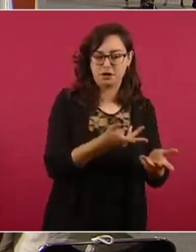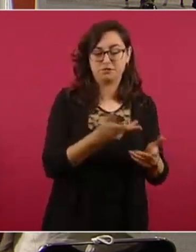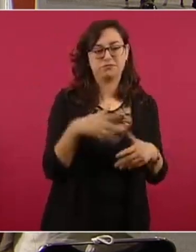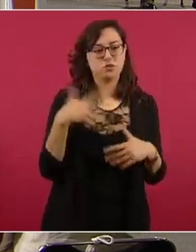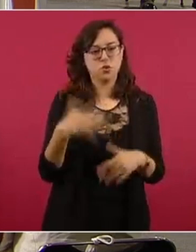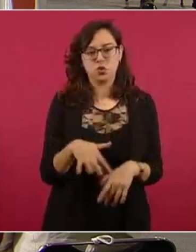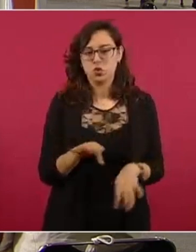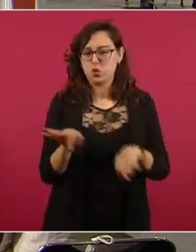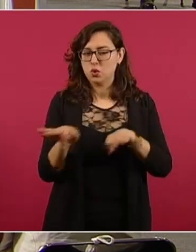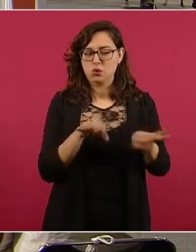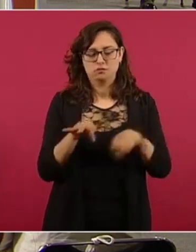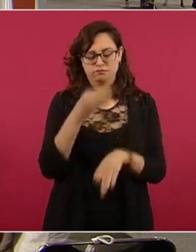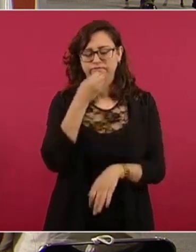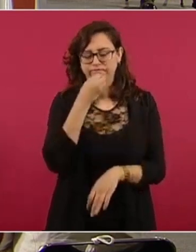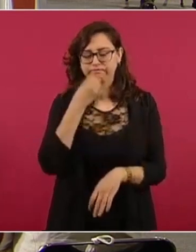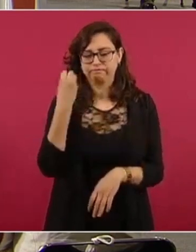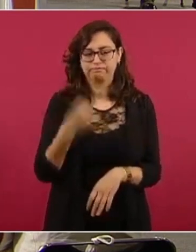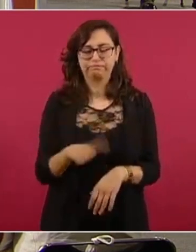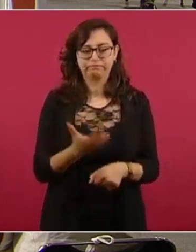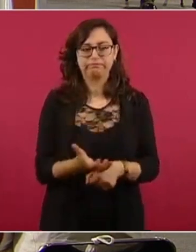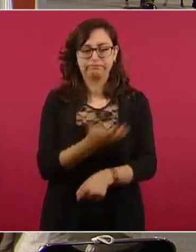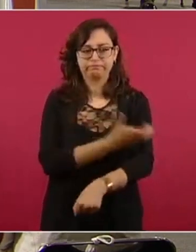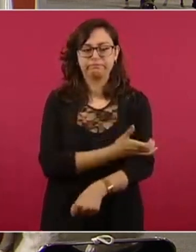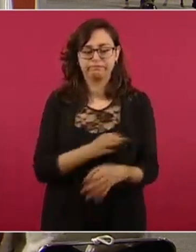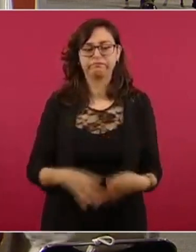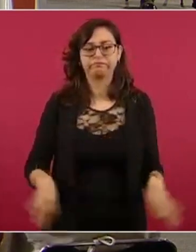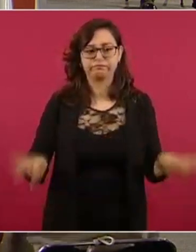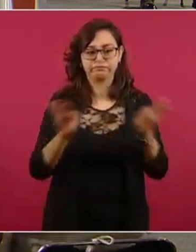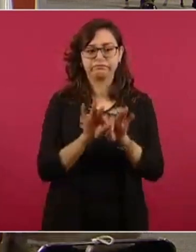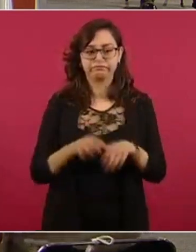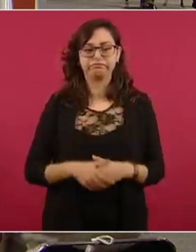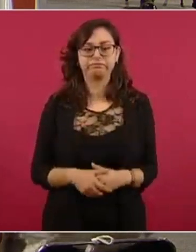trabajo maravilloso y un acompañamiento muy, muy importante.